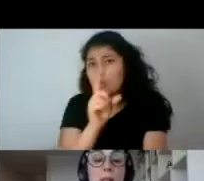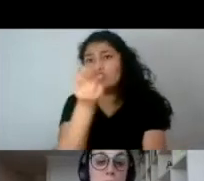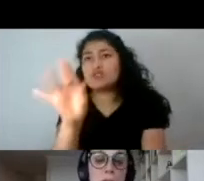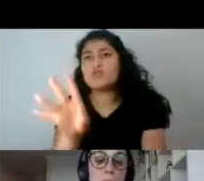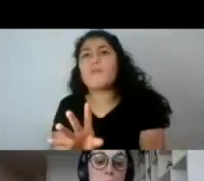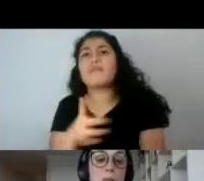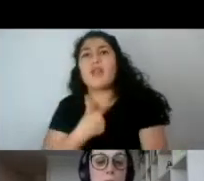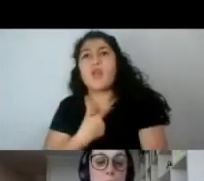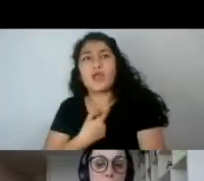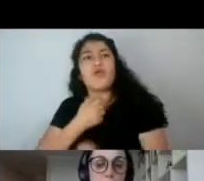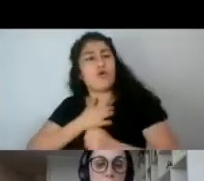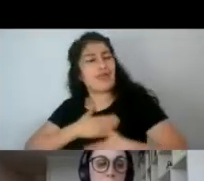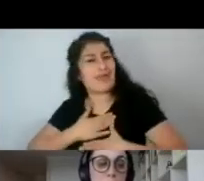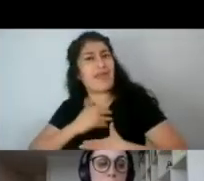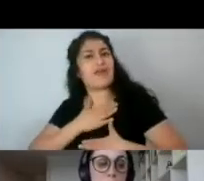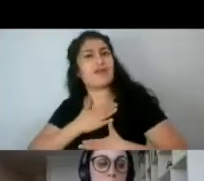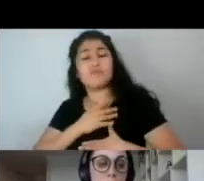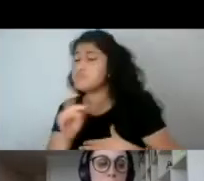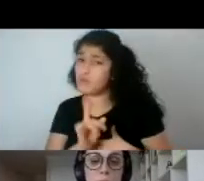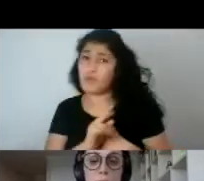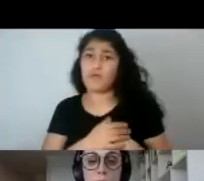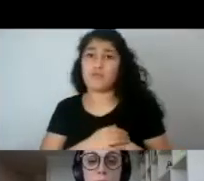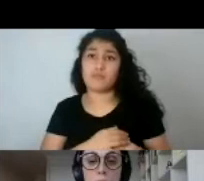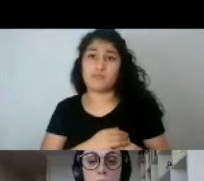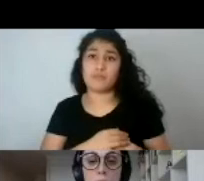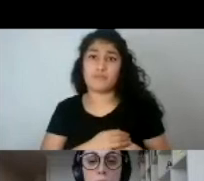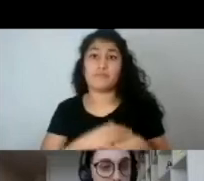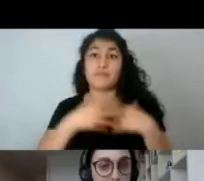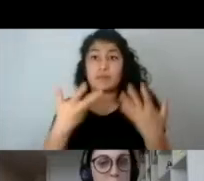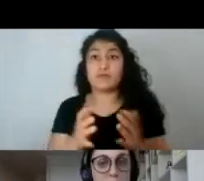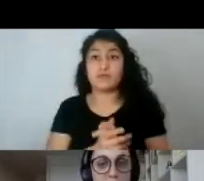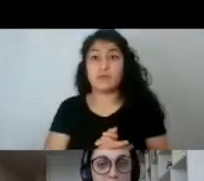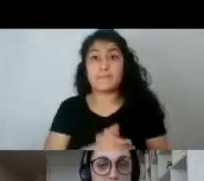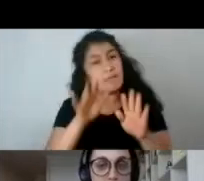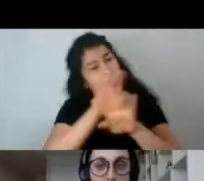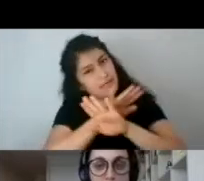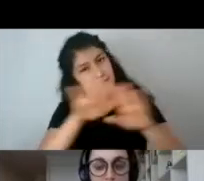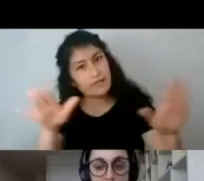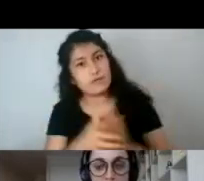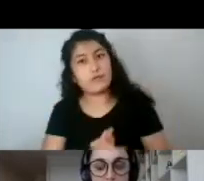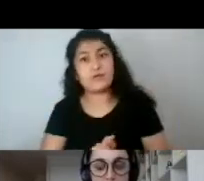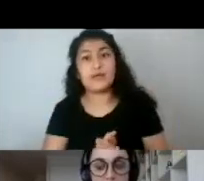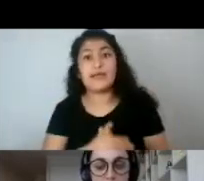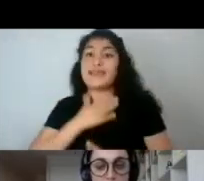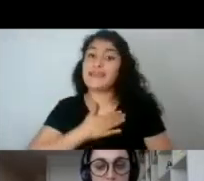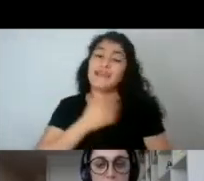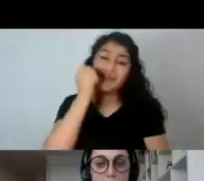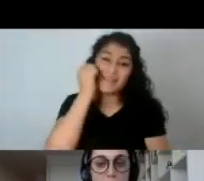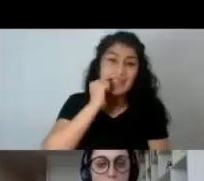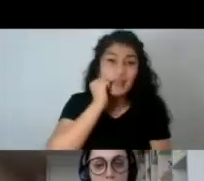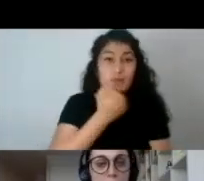entendimiento del amor de estos personajes. Entonces, ya para ir cerrando, queridas y queridos, quisiera